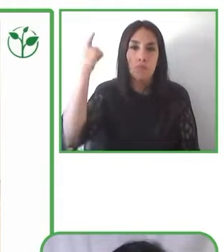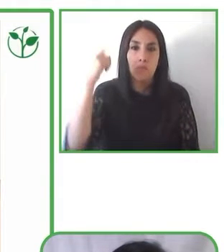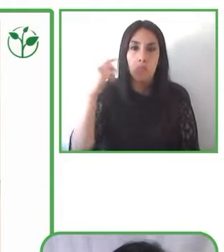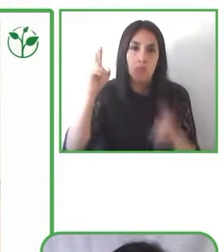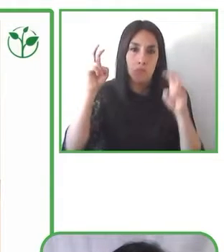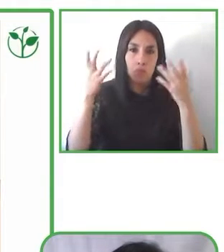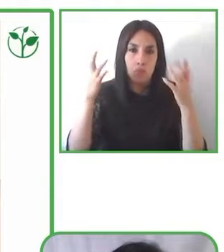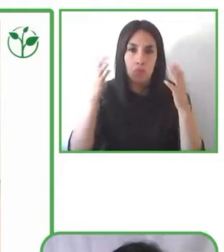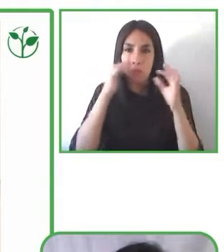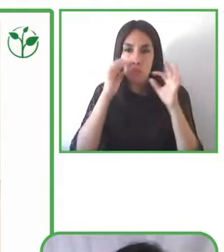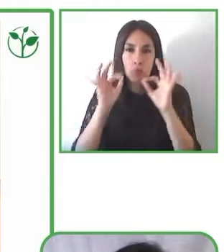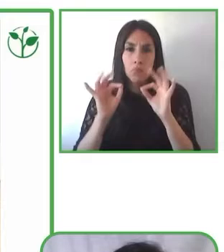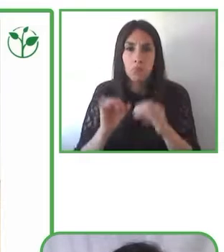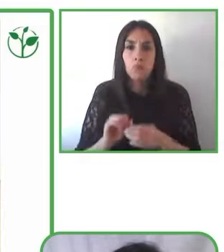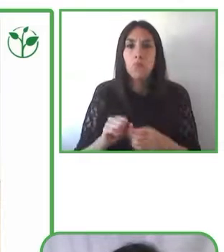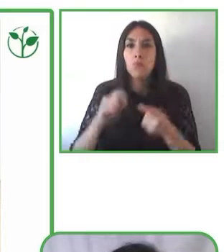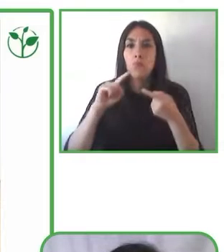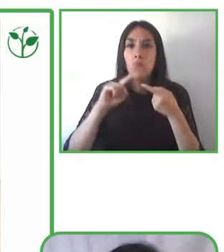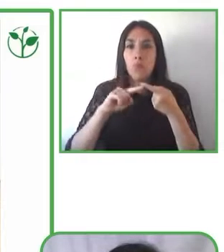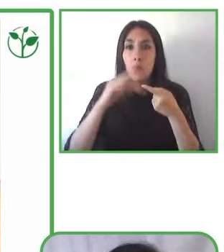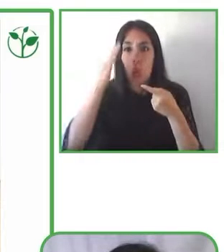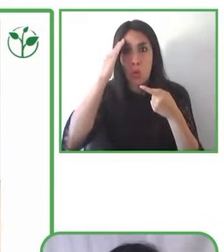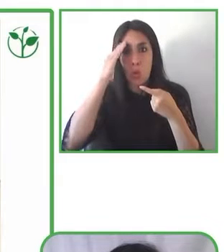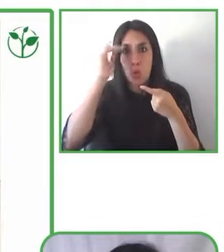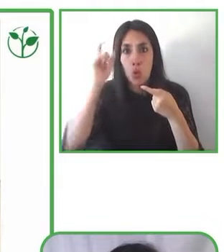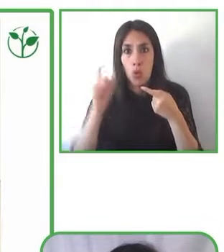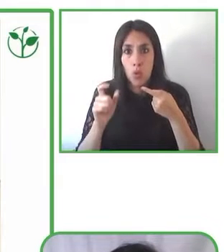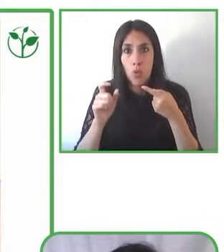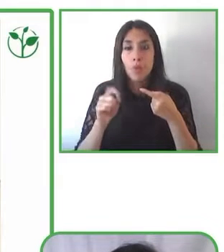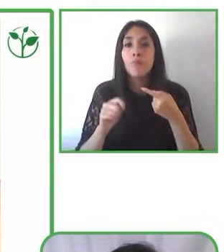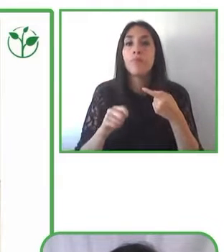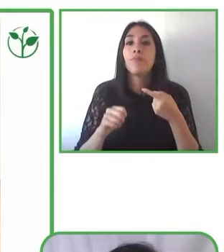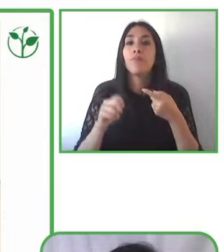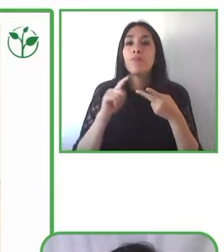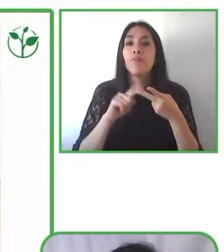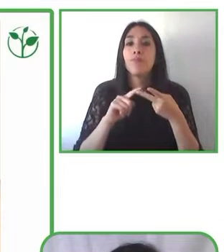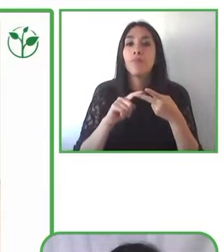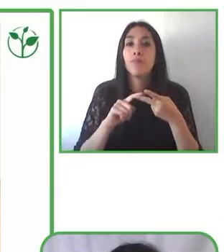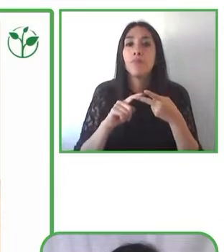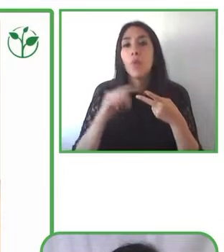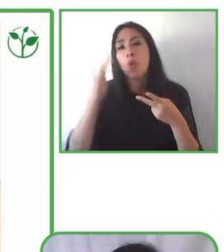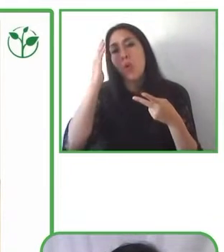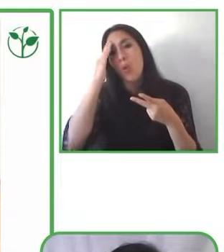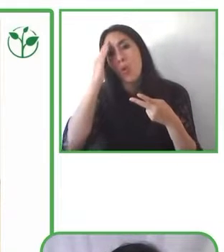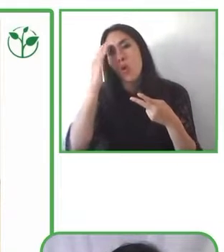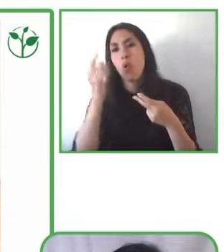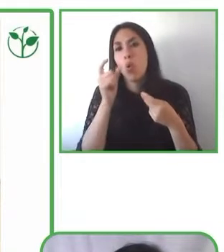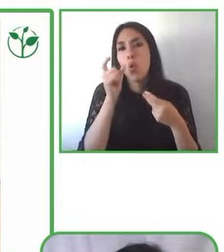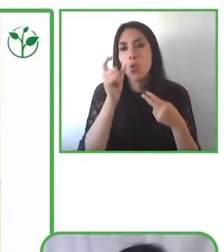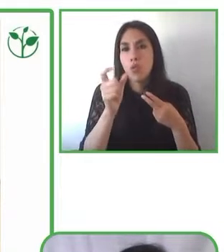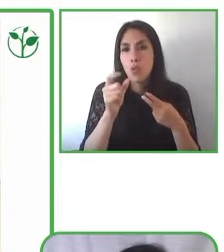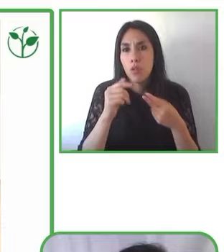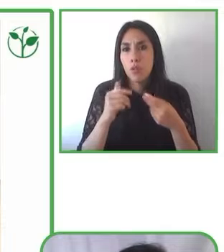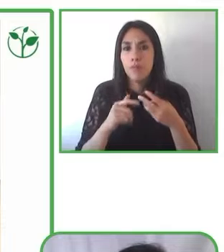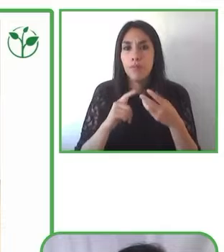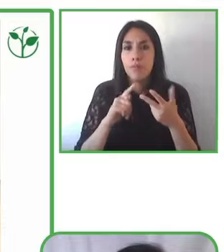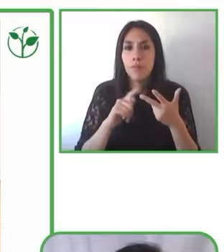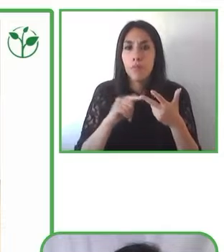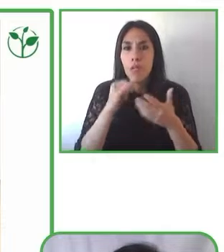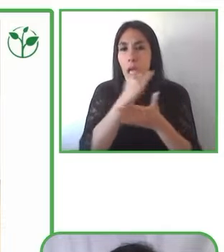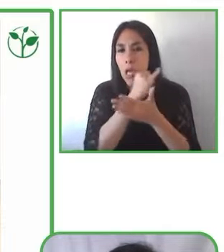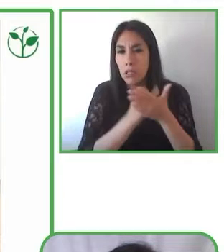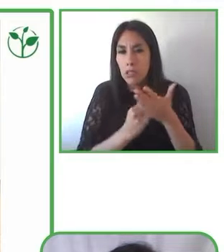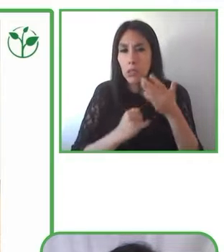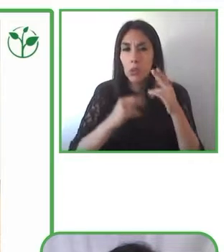necesidades y por qué se diseña y para qué se diseña con este concepto de la accesibilidad. Por otro lado, también